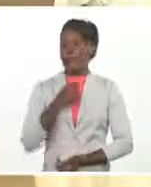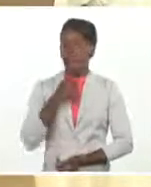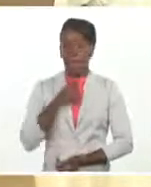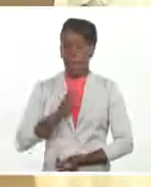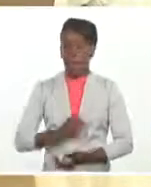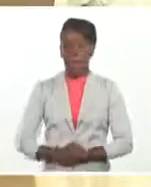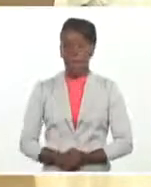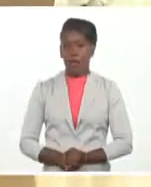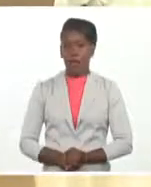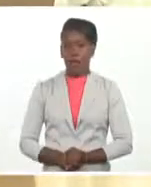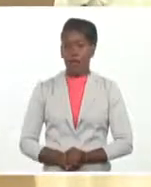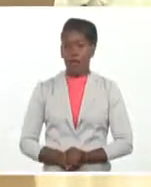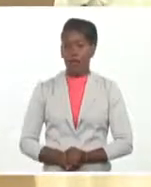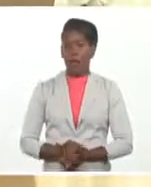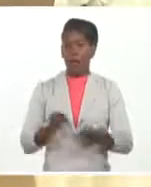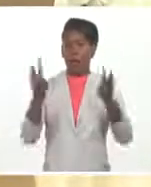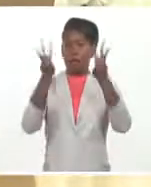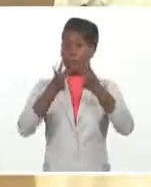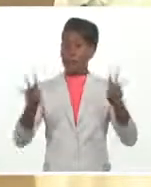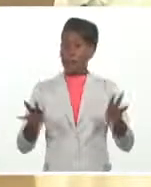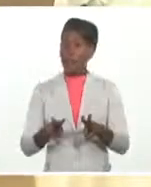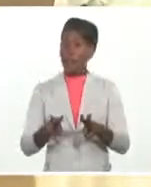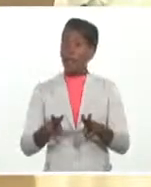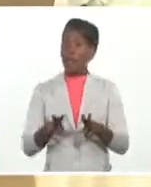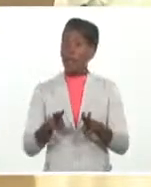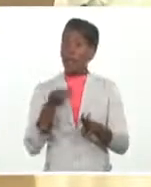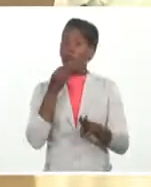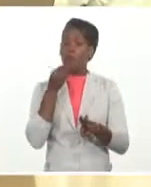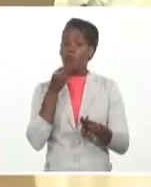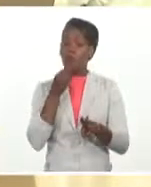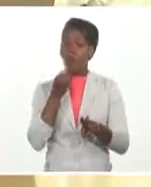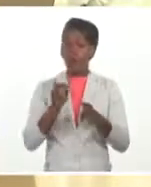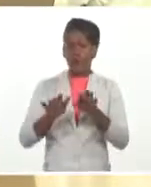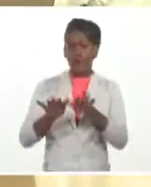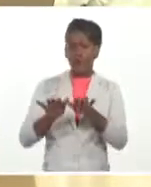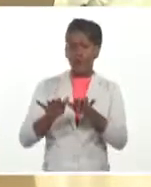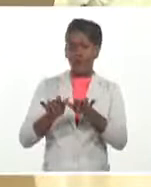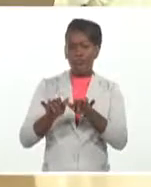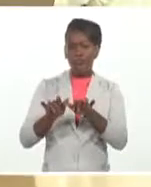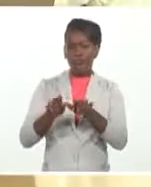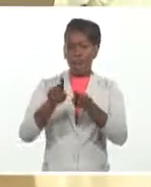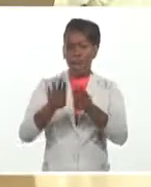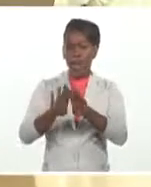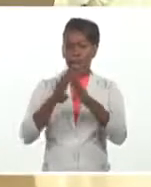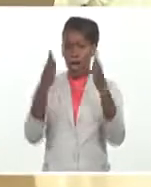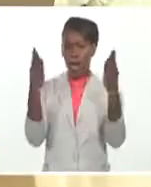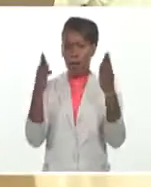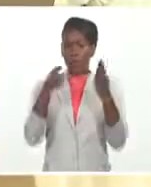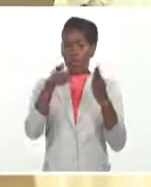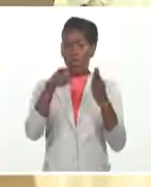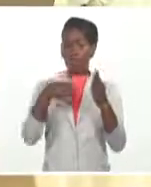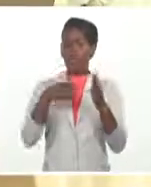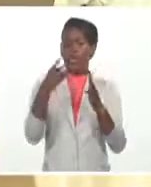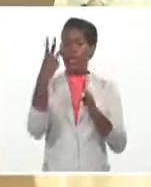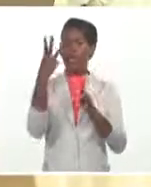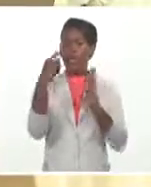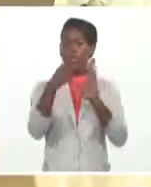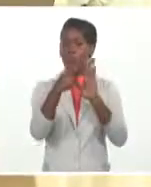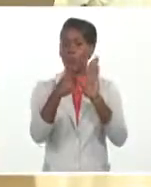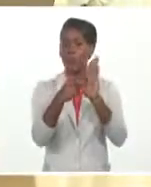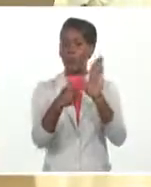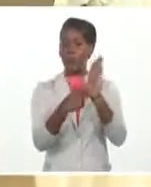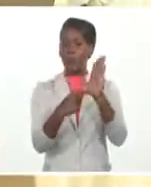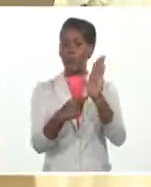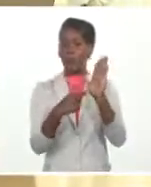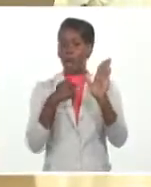también existe otra variante, aplicación, vamos explicar más adelante, pero con tres sencillos pasos, poniendo sus datos, poniendo